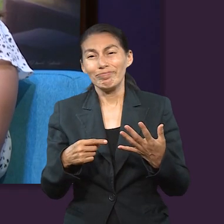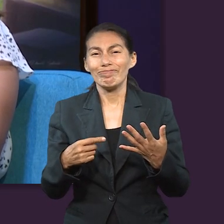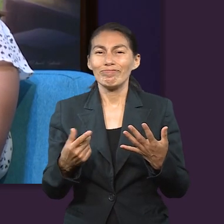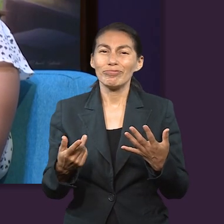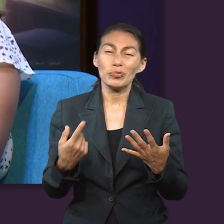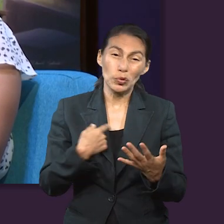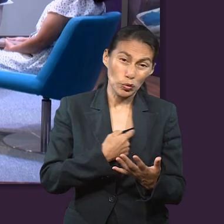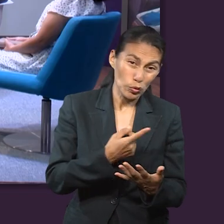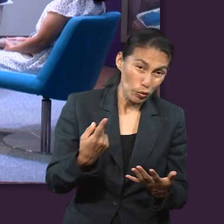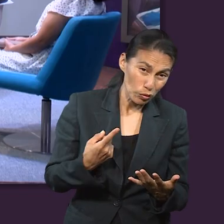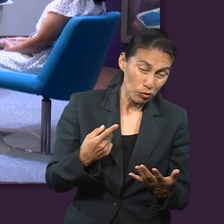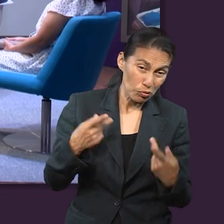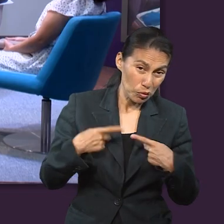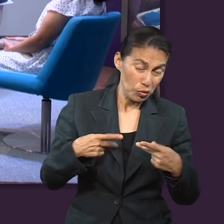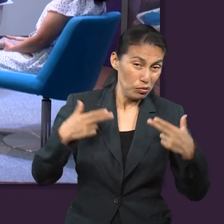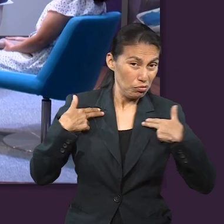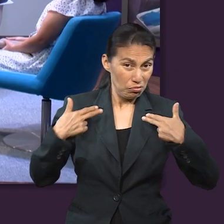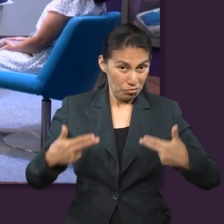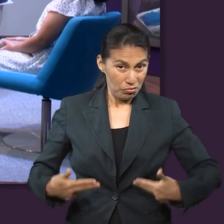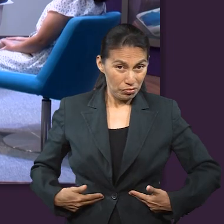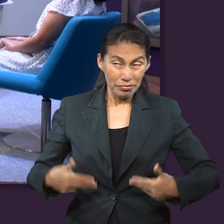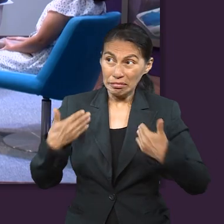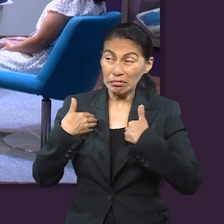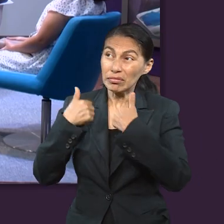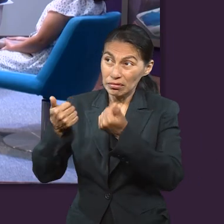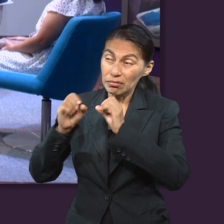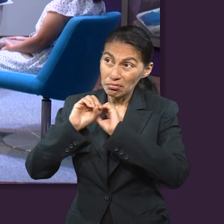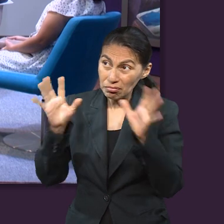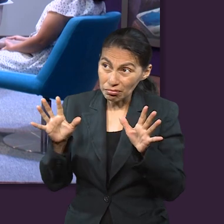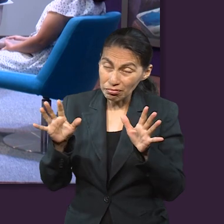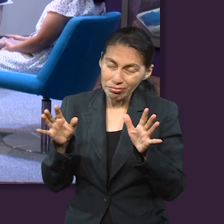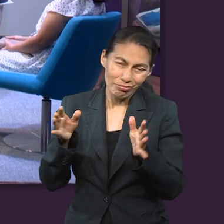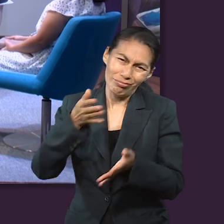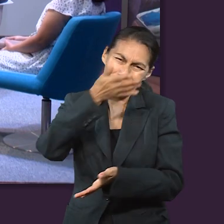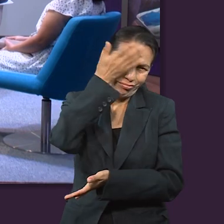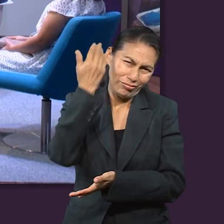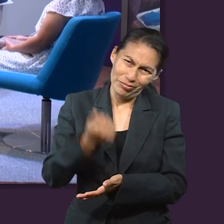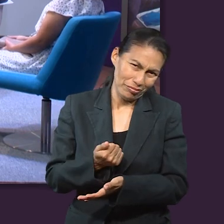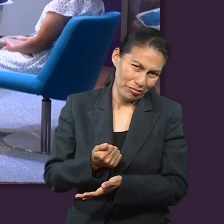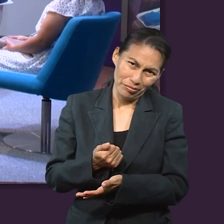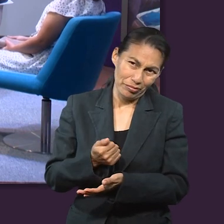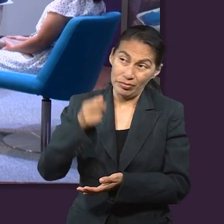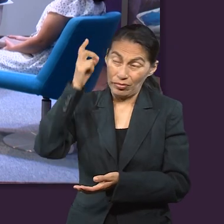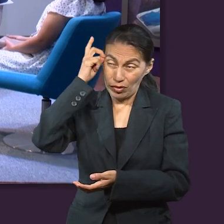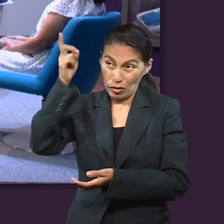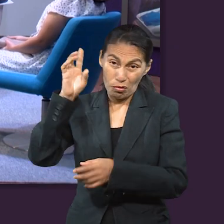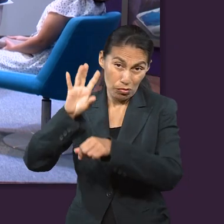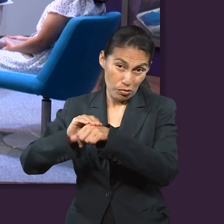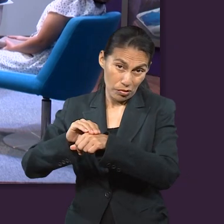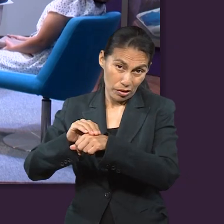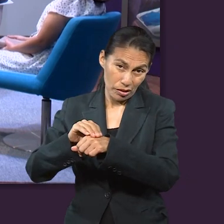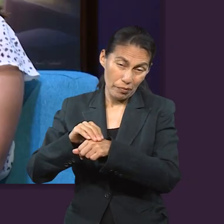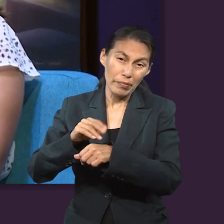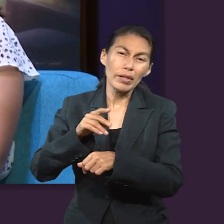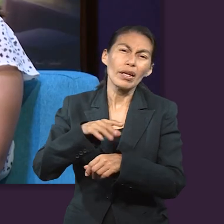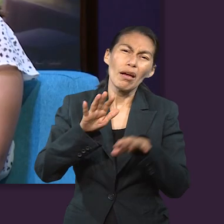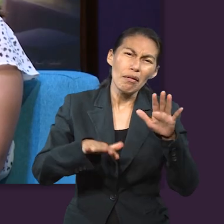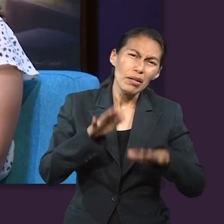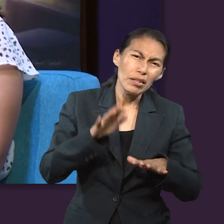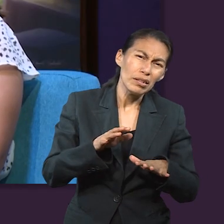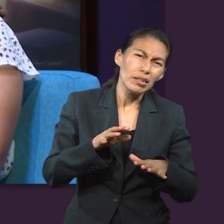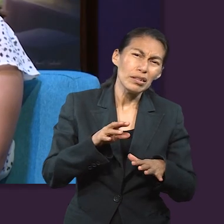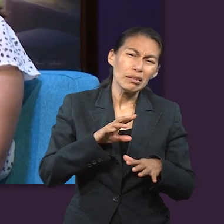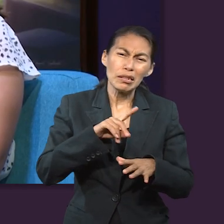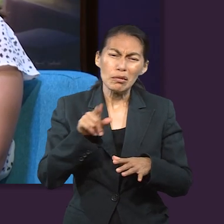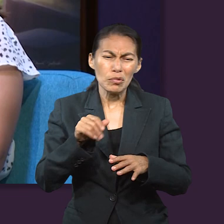y todas esas pruebas, creo que nunca vamos a, como humanos, como nunca vamos a entender las razones por